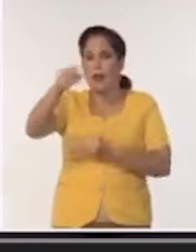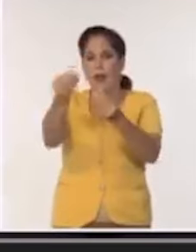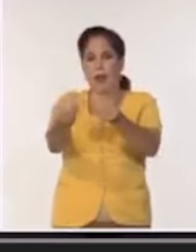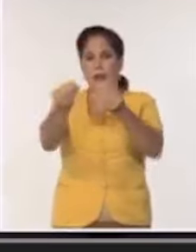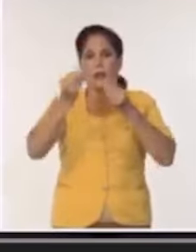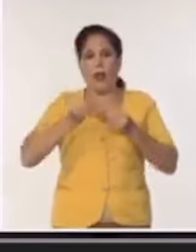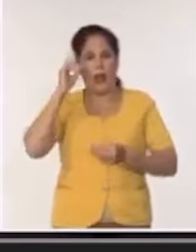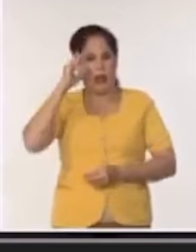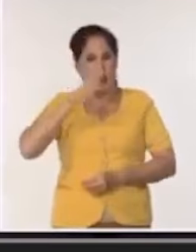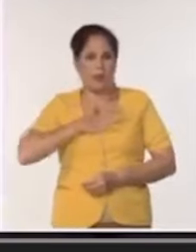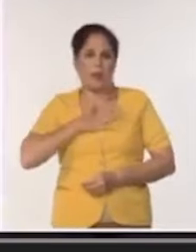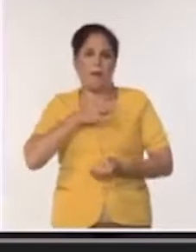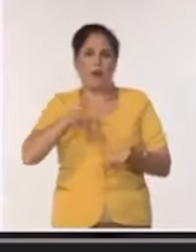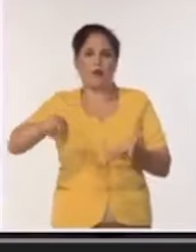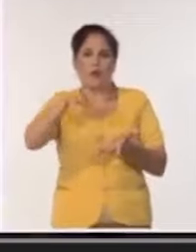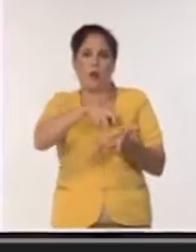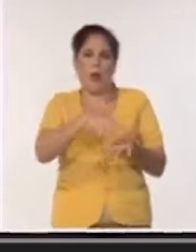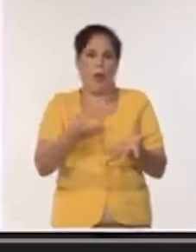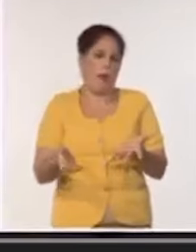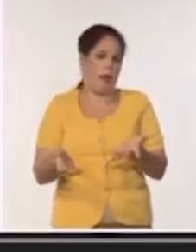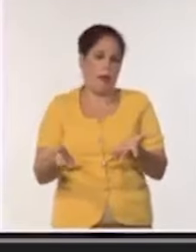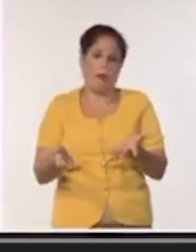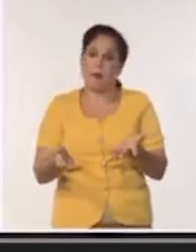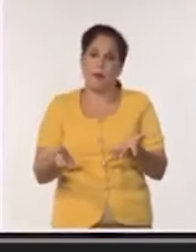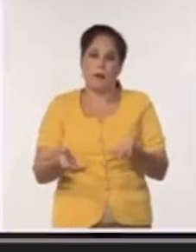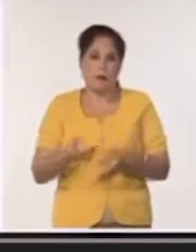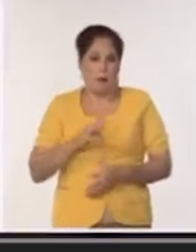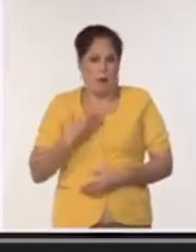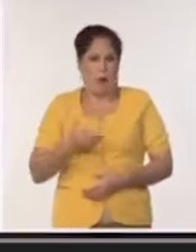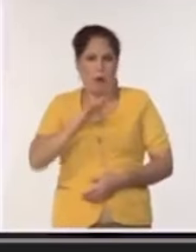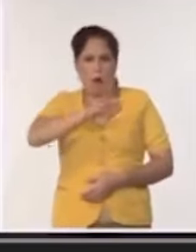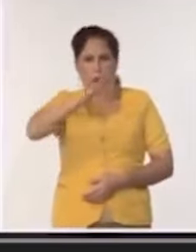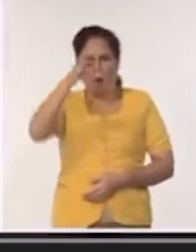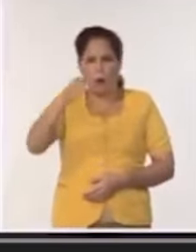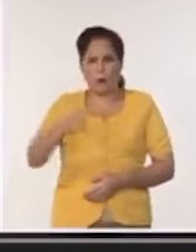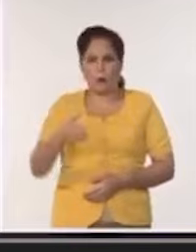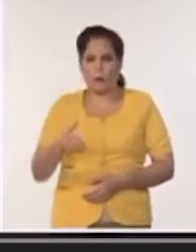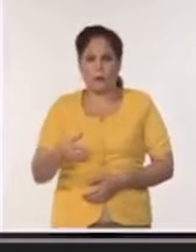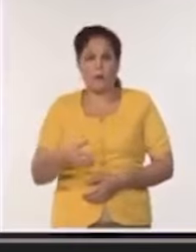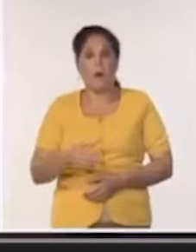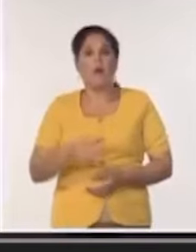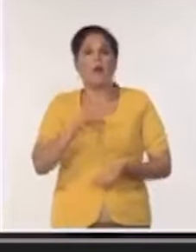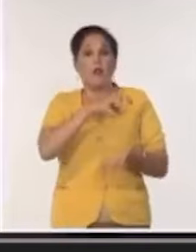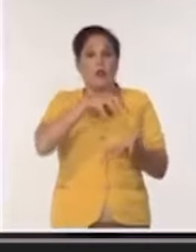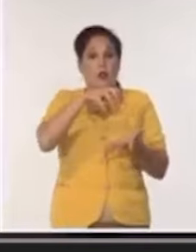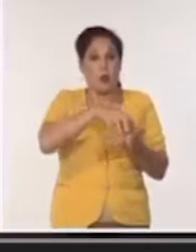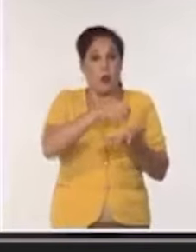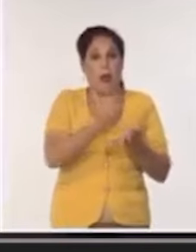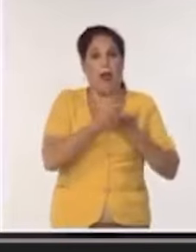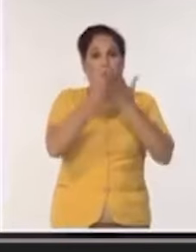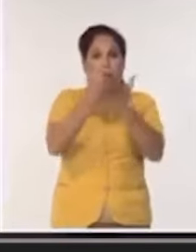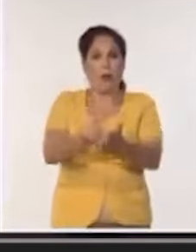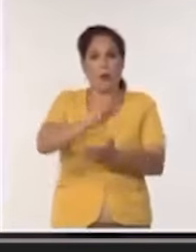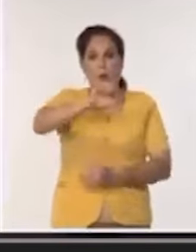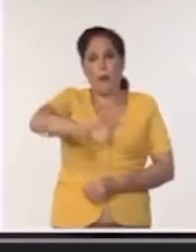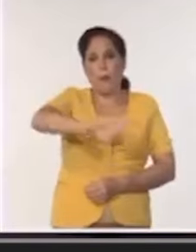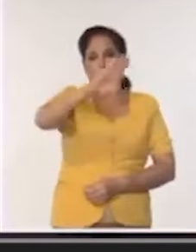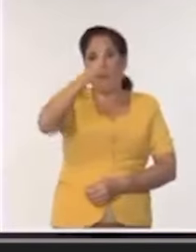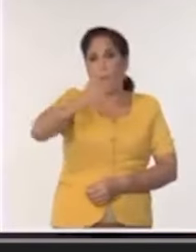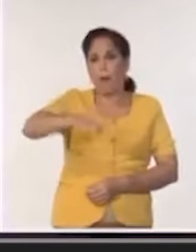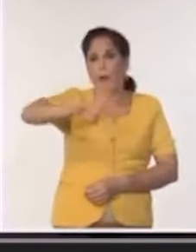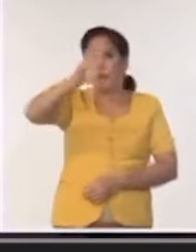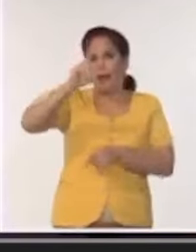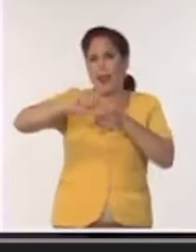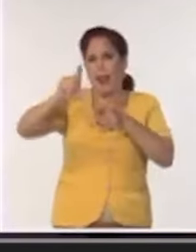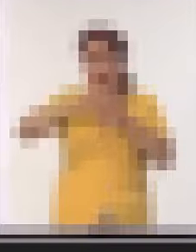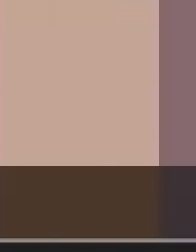productos al llano que la lógica que desde el llano o desde la importación se produzcan los alimentos